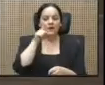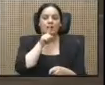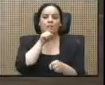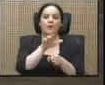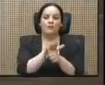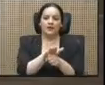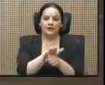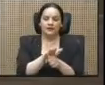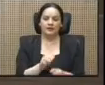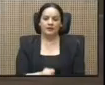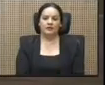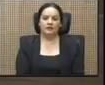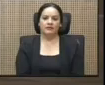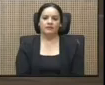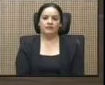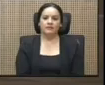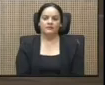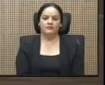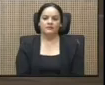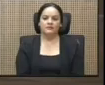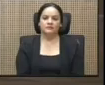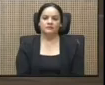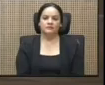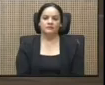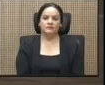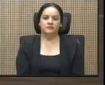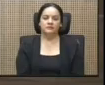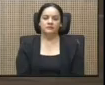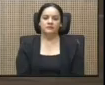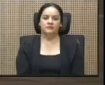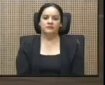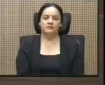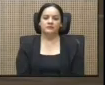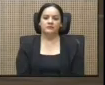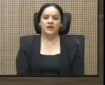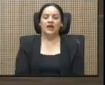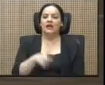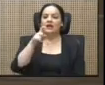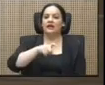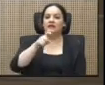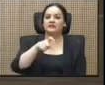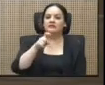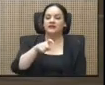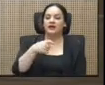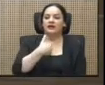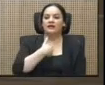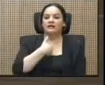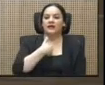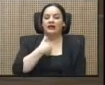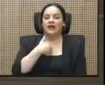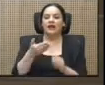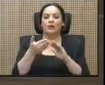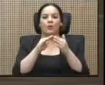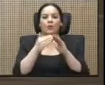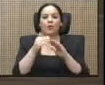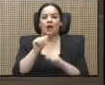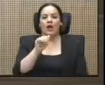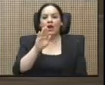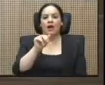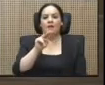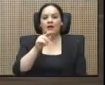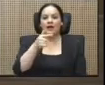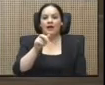la necesidad que tiene el pueblo de Avangares, los